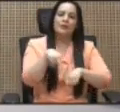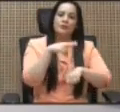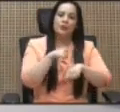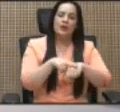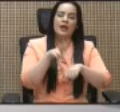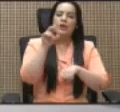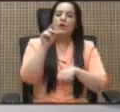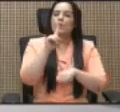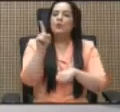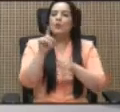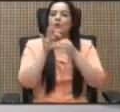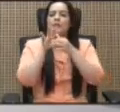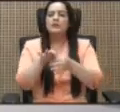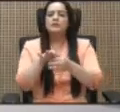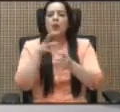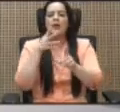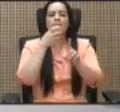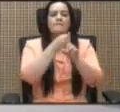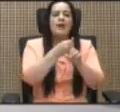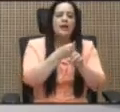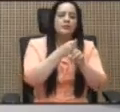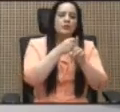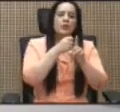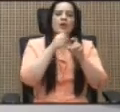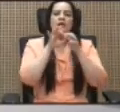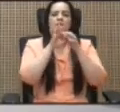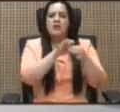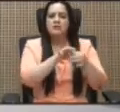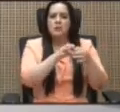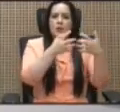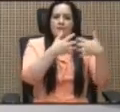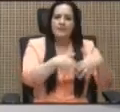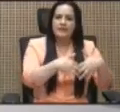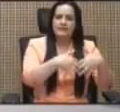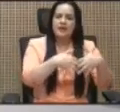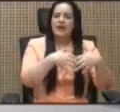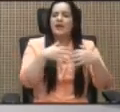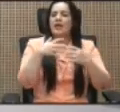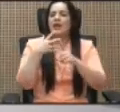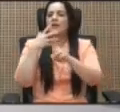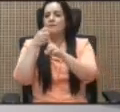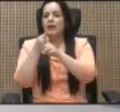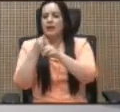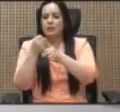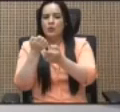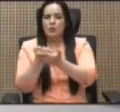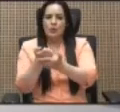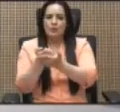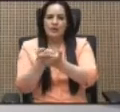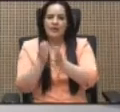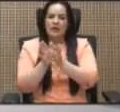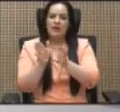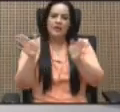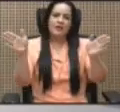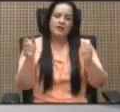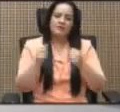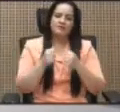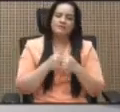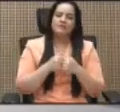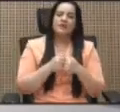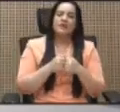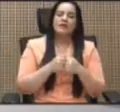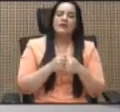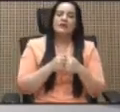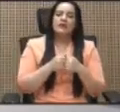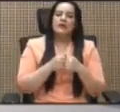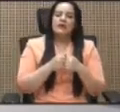al impacto puntual sobre empresas, sino al impacto en la economía en términos genéricos. Es por